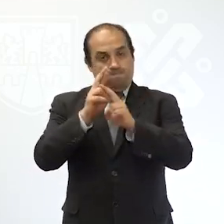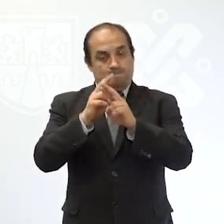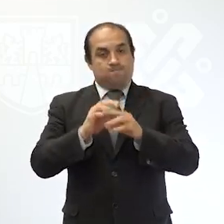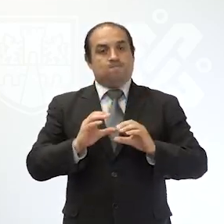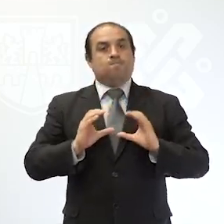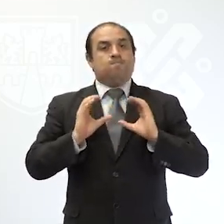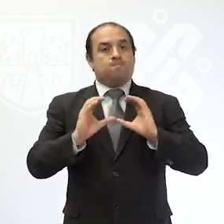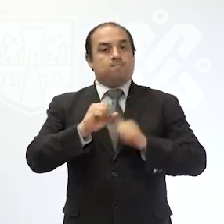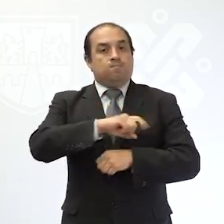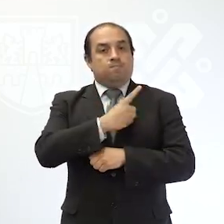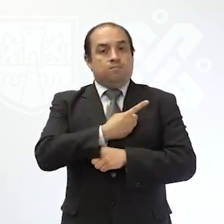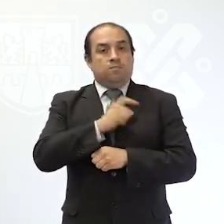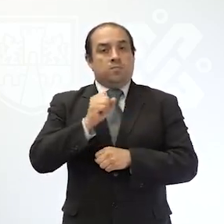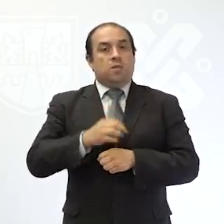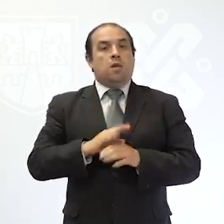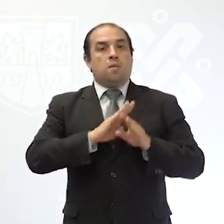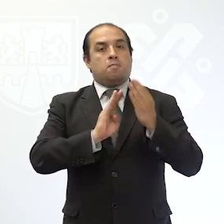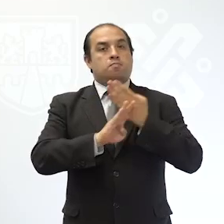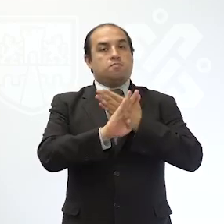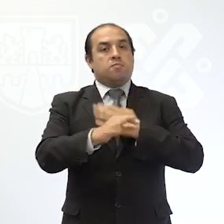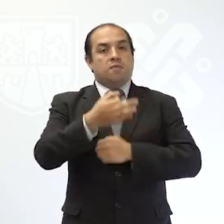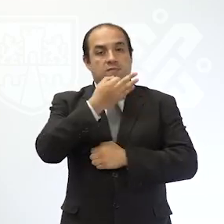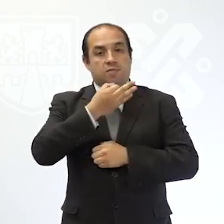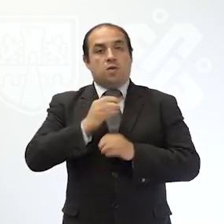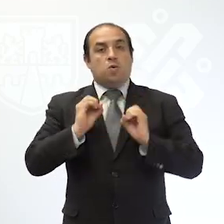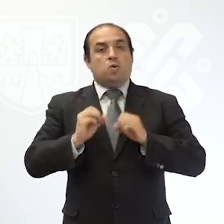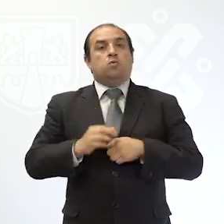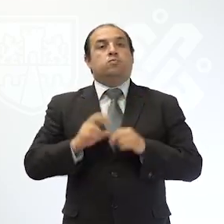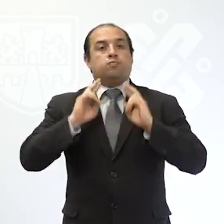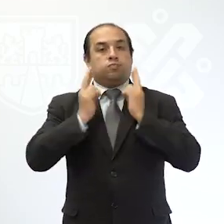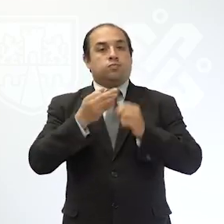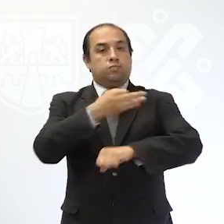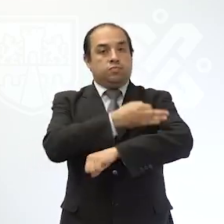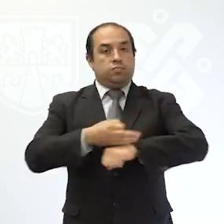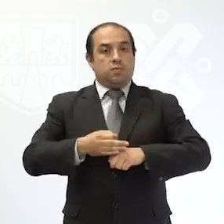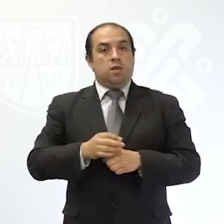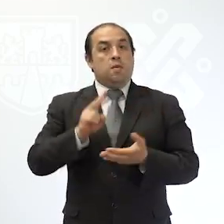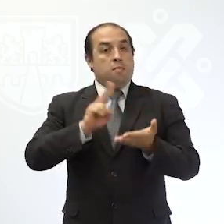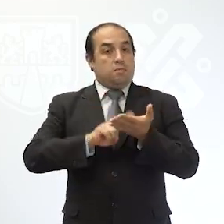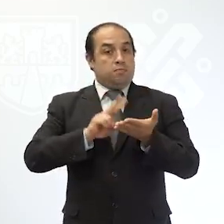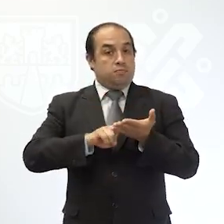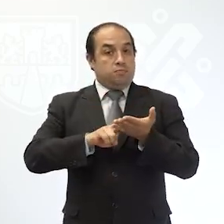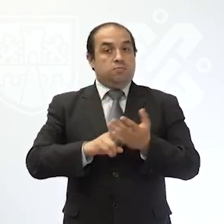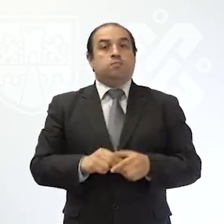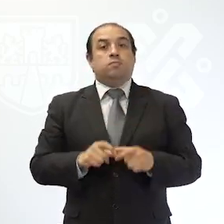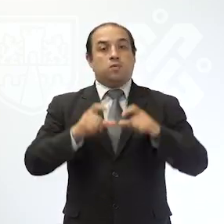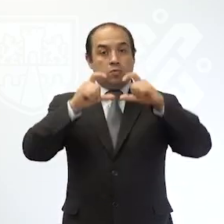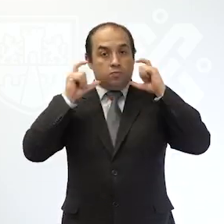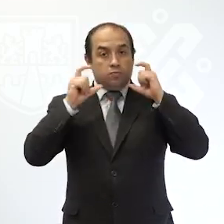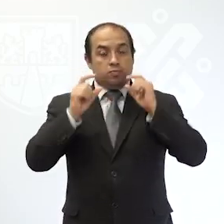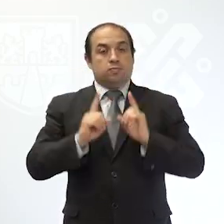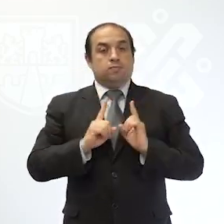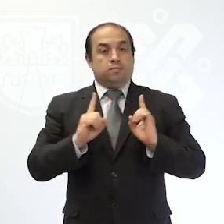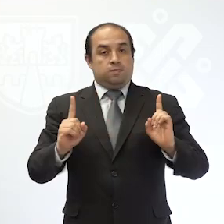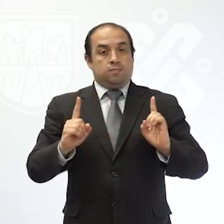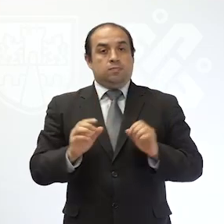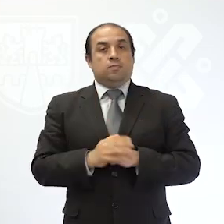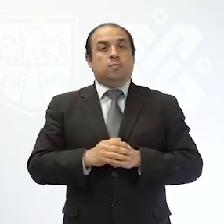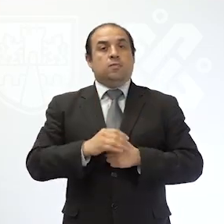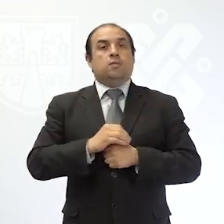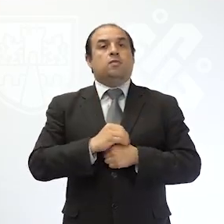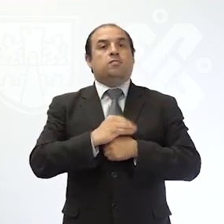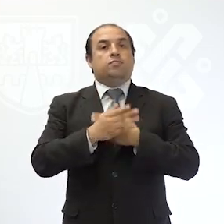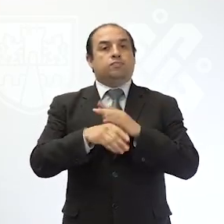Por lo tanto, evita fiestas y grandes reuniones familiares. Y sigue siendo válido el uso de cubrebocas, la sana